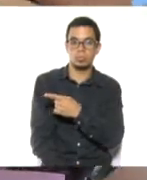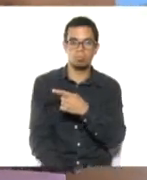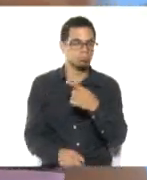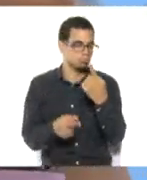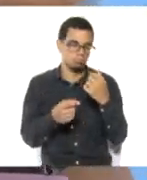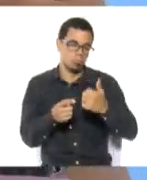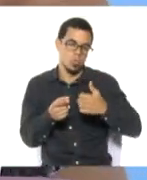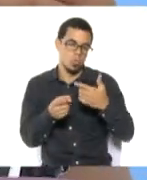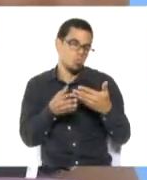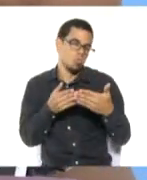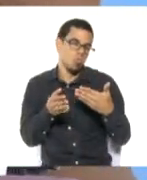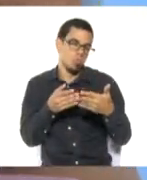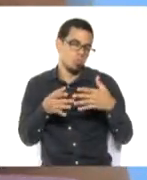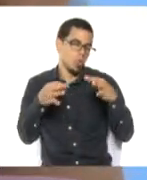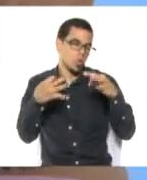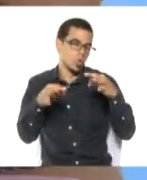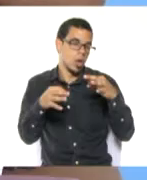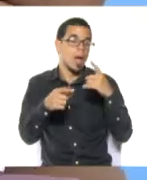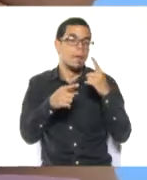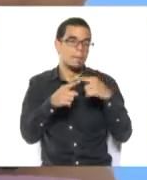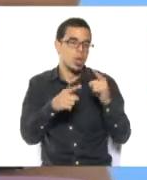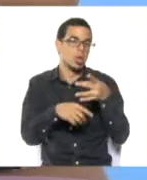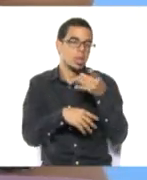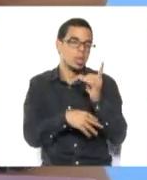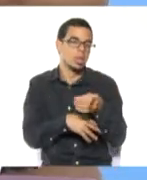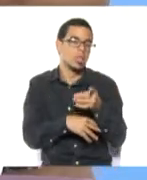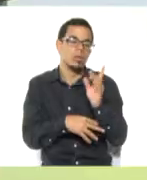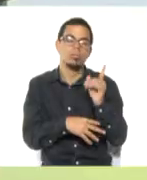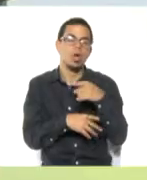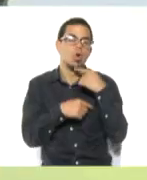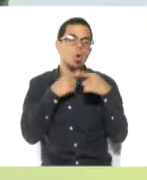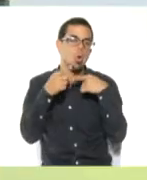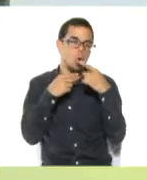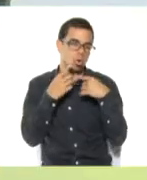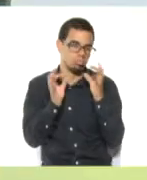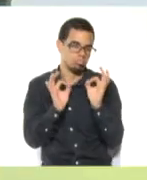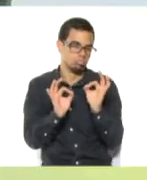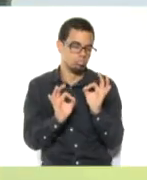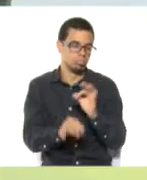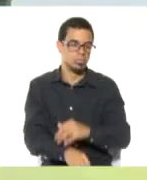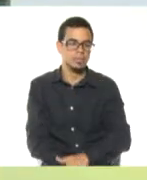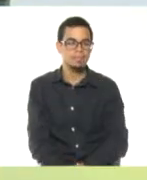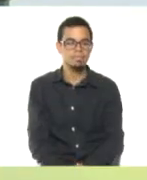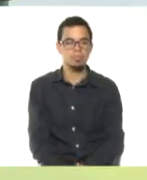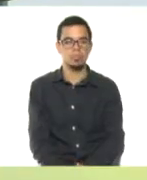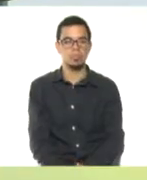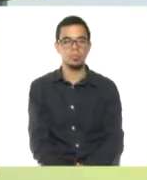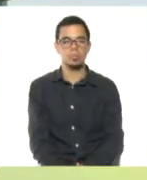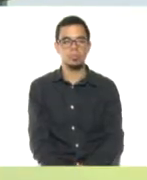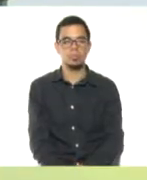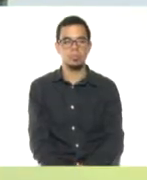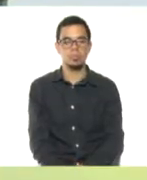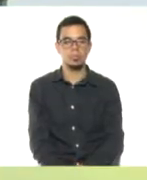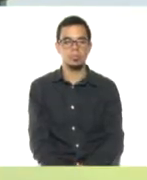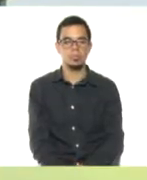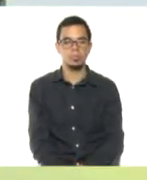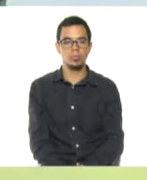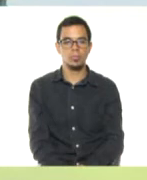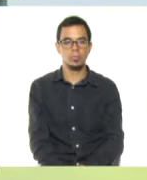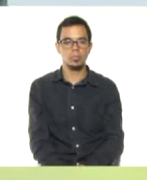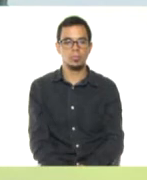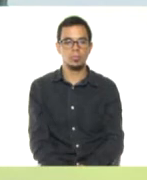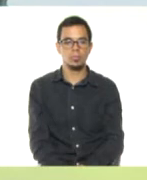hoja que tengamos en casa y le podemos dar color. Por supuesto. También tendremos